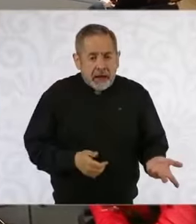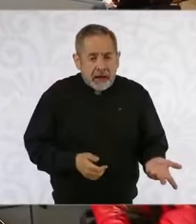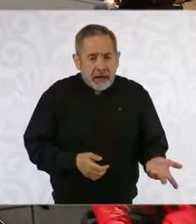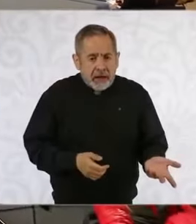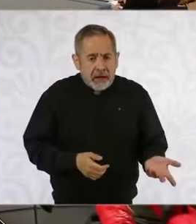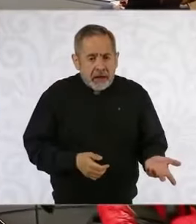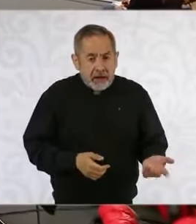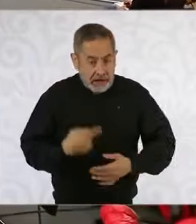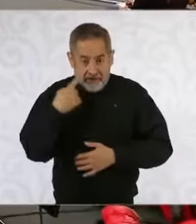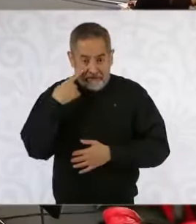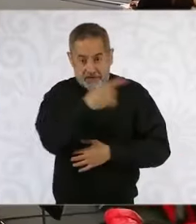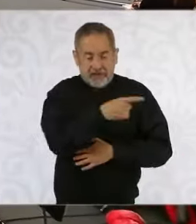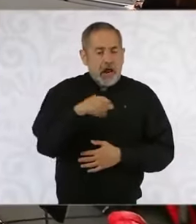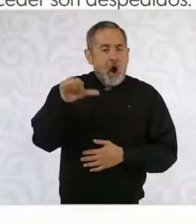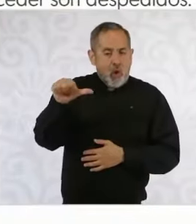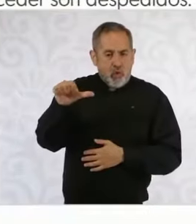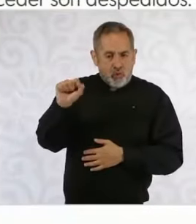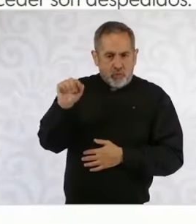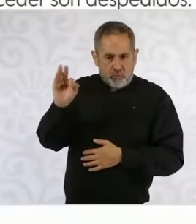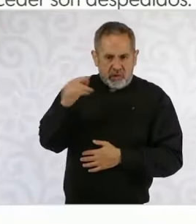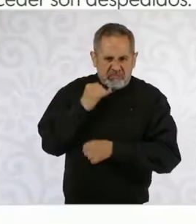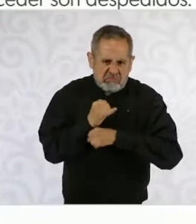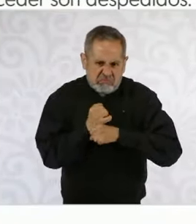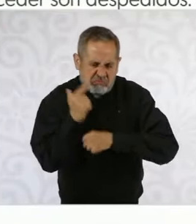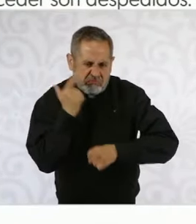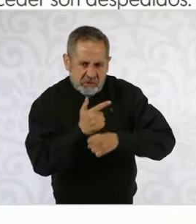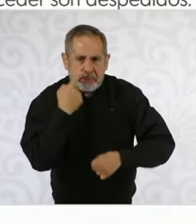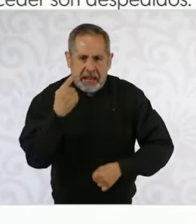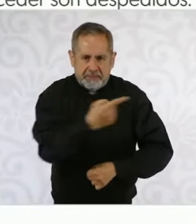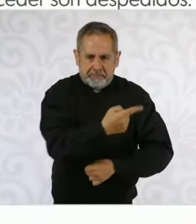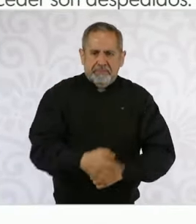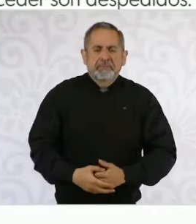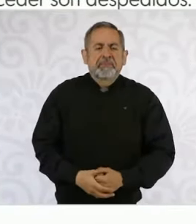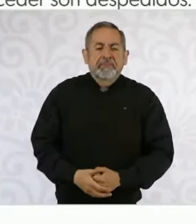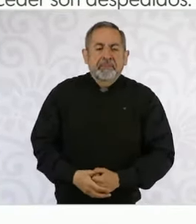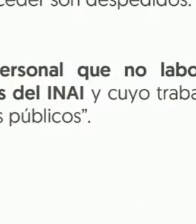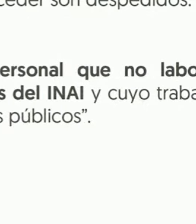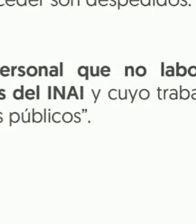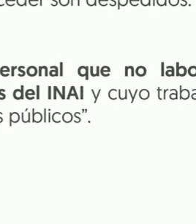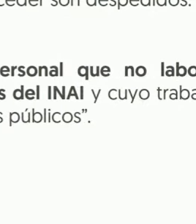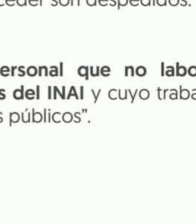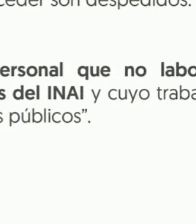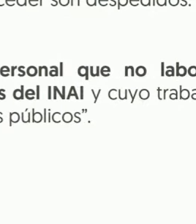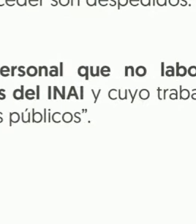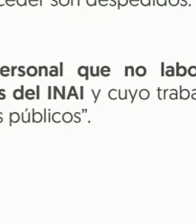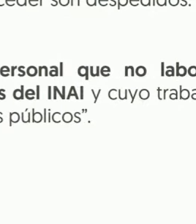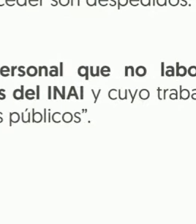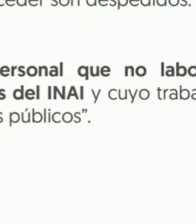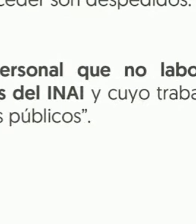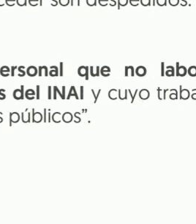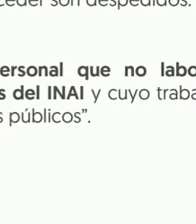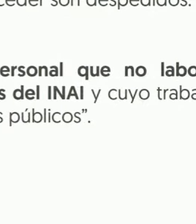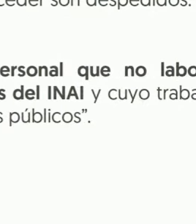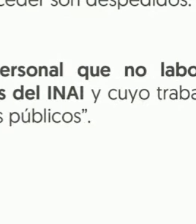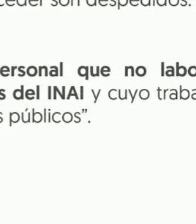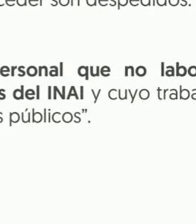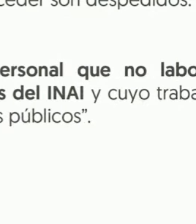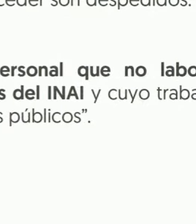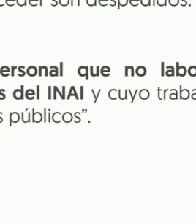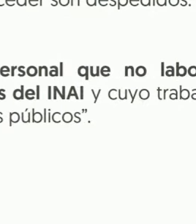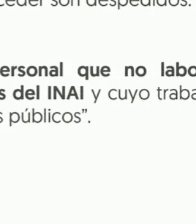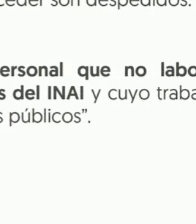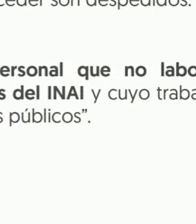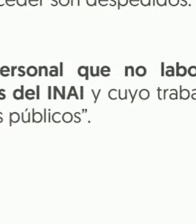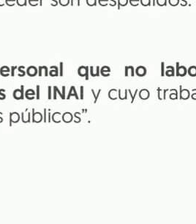Esta es la Auditoría Superior de la Federación, que en su momento cuando salió, salió en contralínea, la jornada, en otros